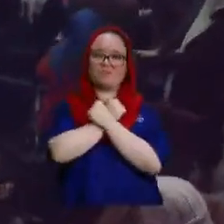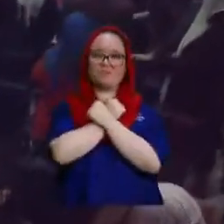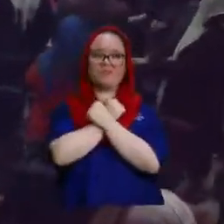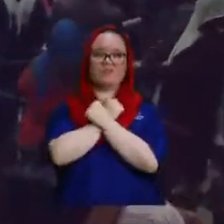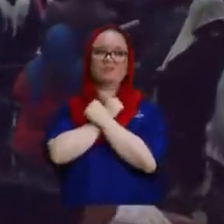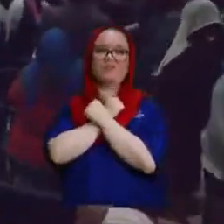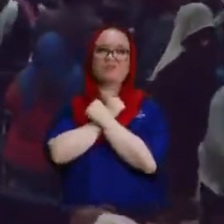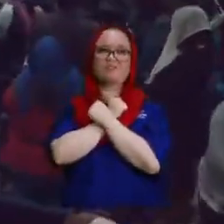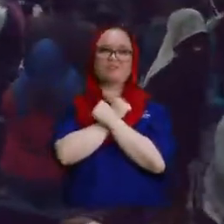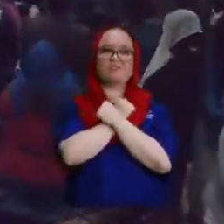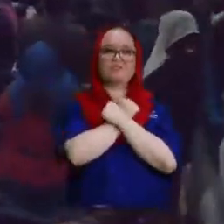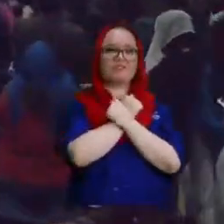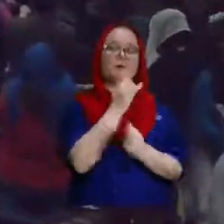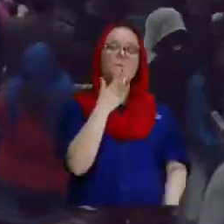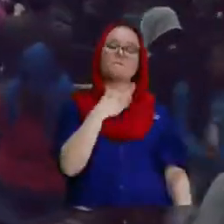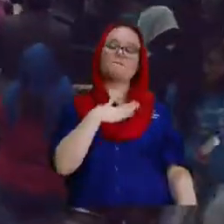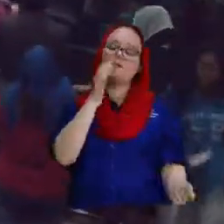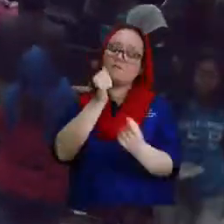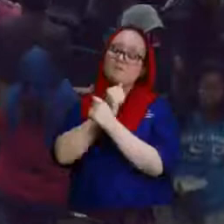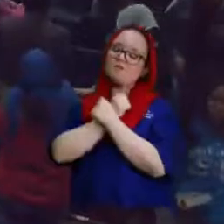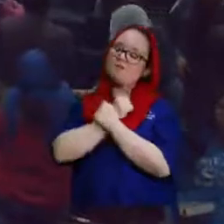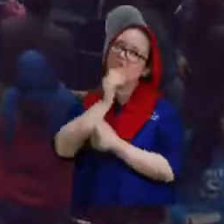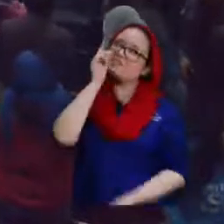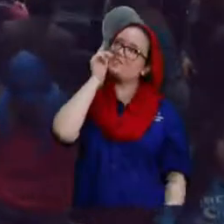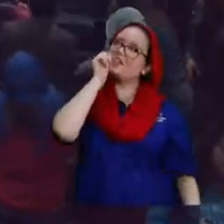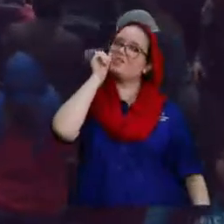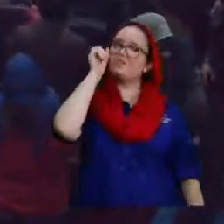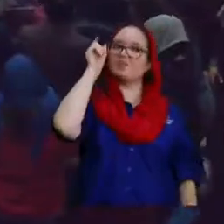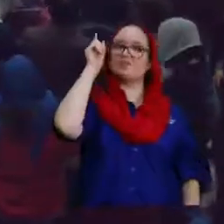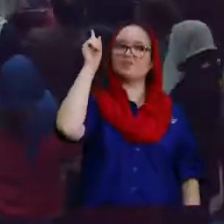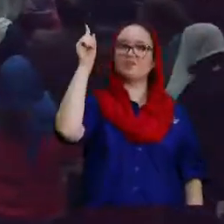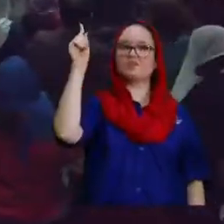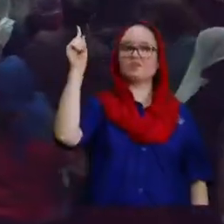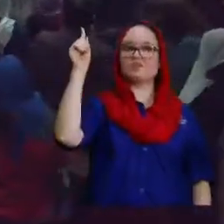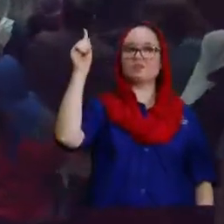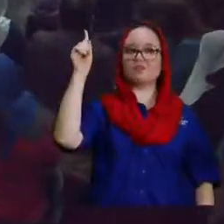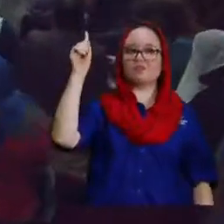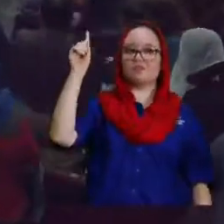mi amado Señor